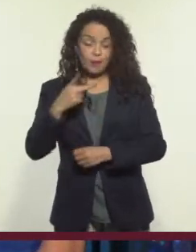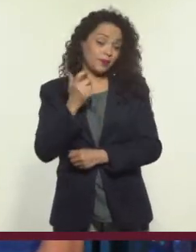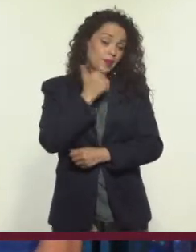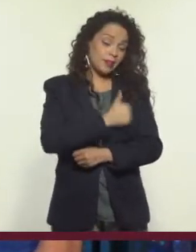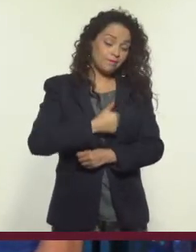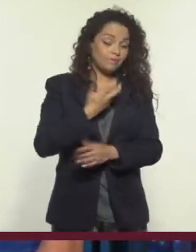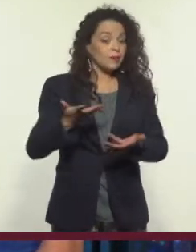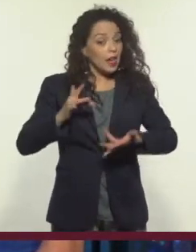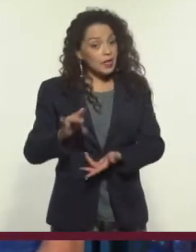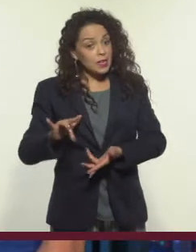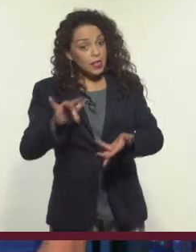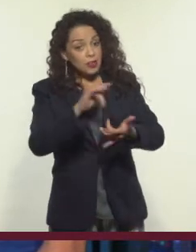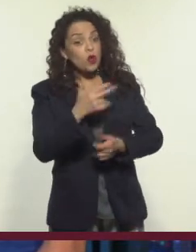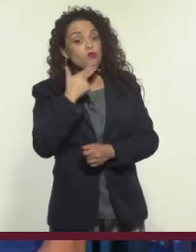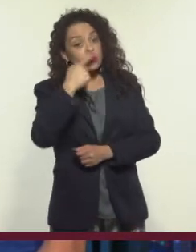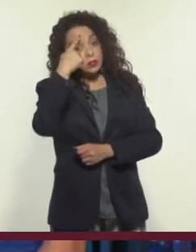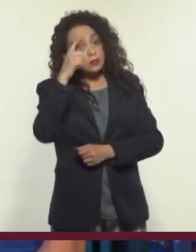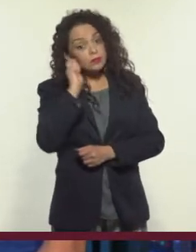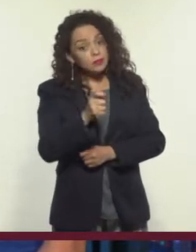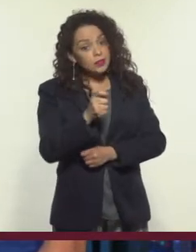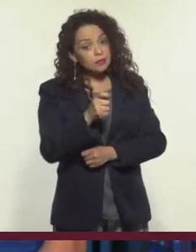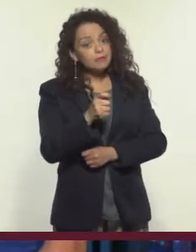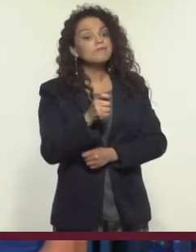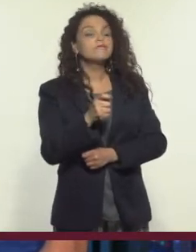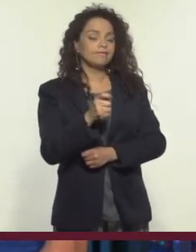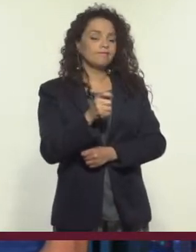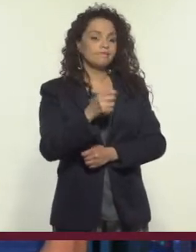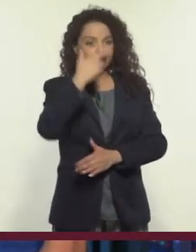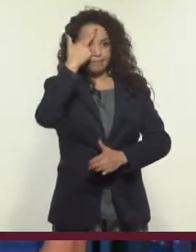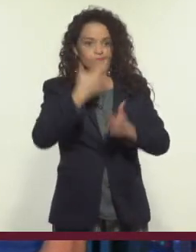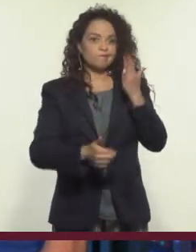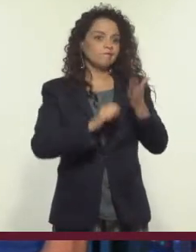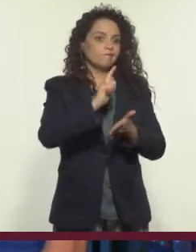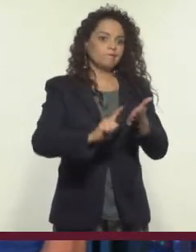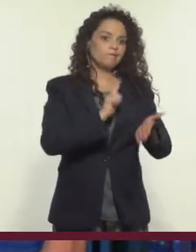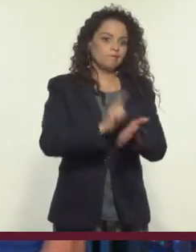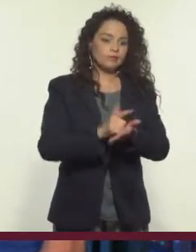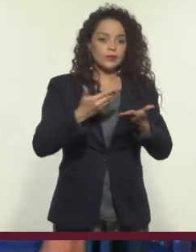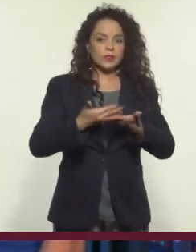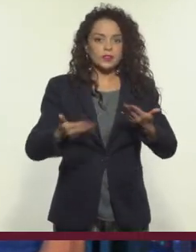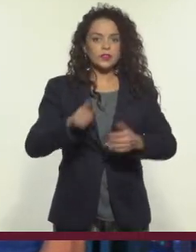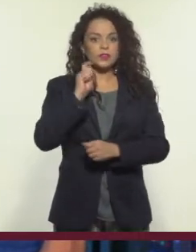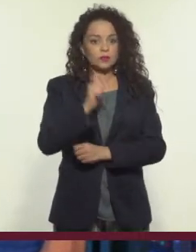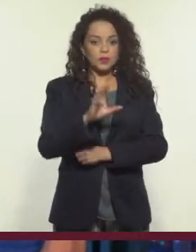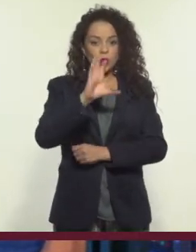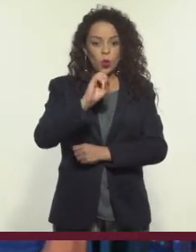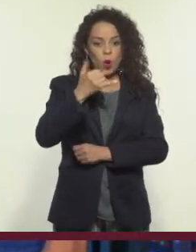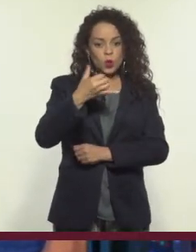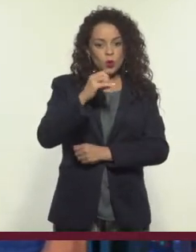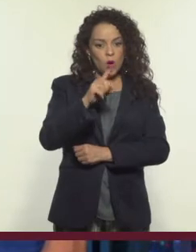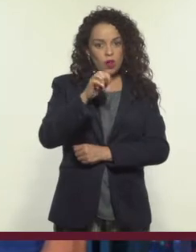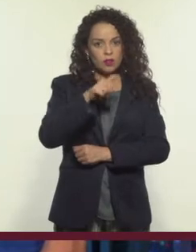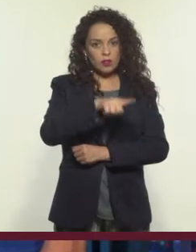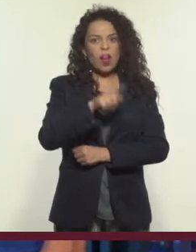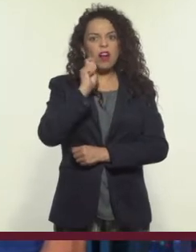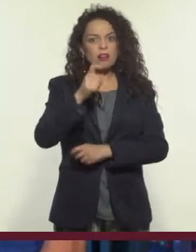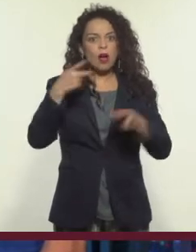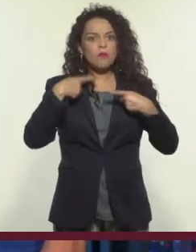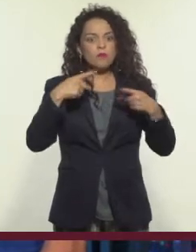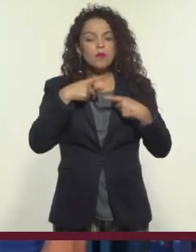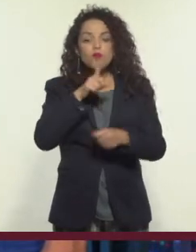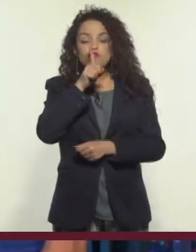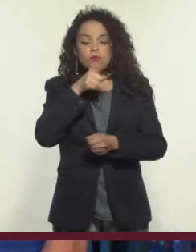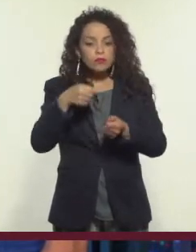Desafortunadamente, las redes sociales también se usan para cosas menos legales. Ahora, los famosísimos coyotes, que eran los que